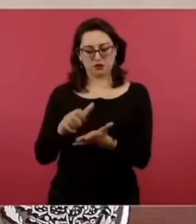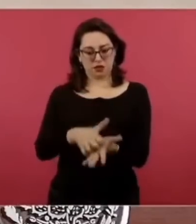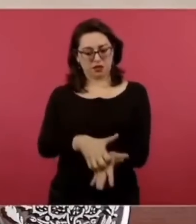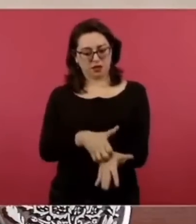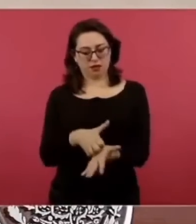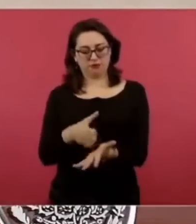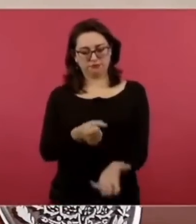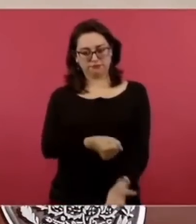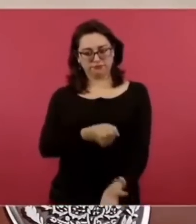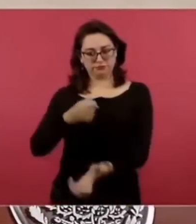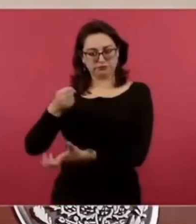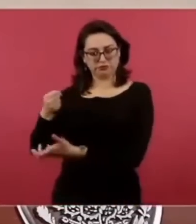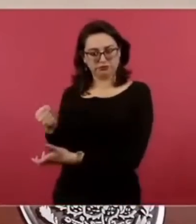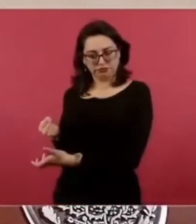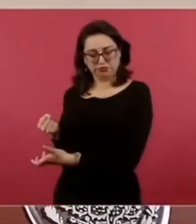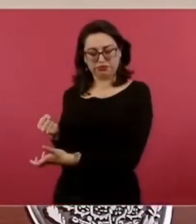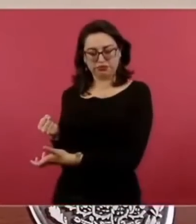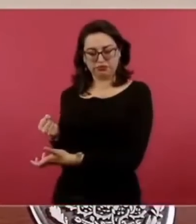era